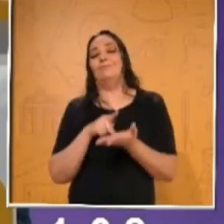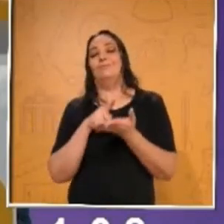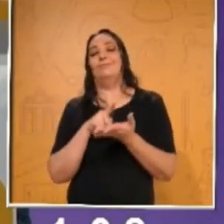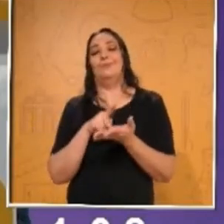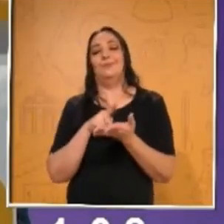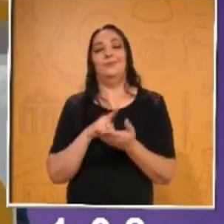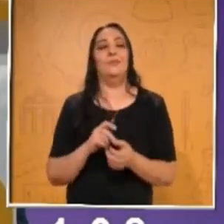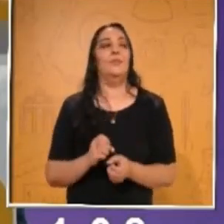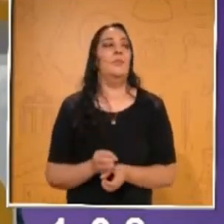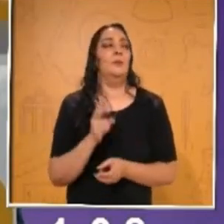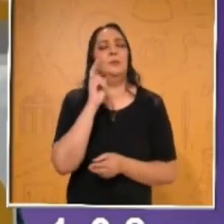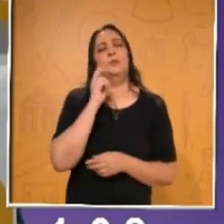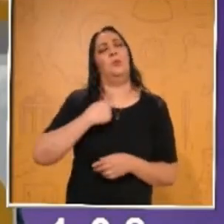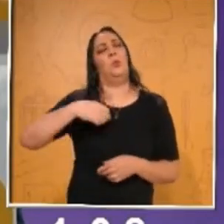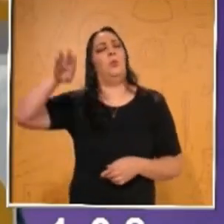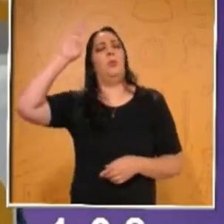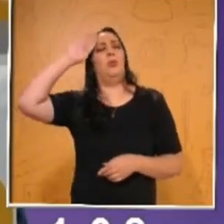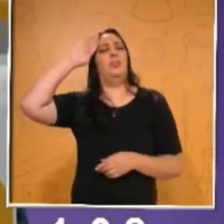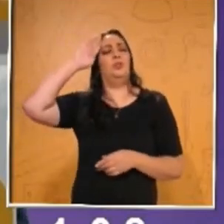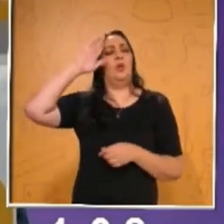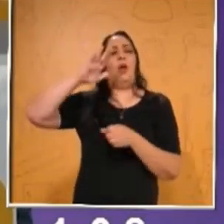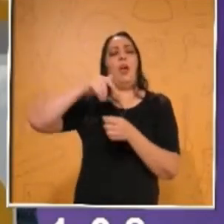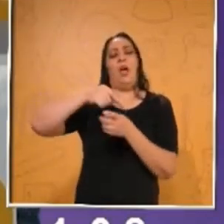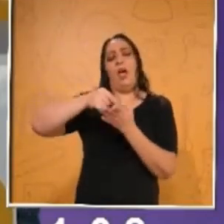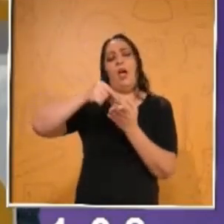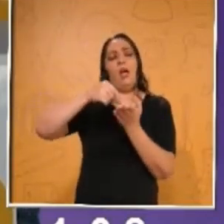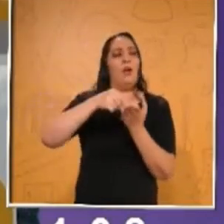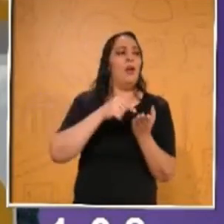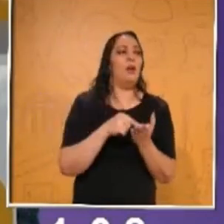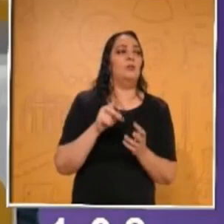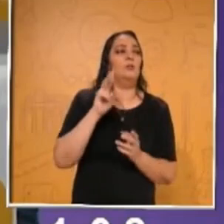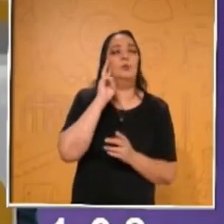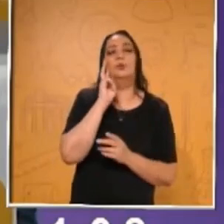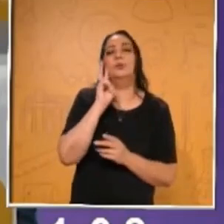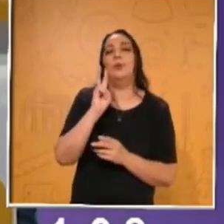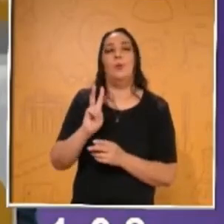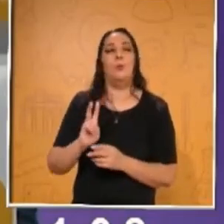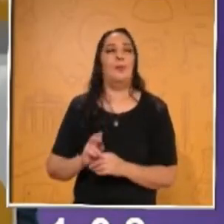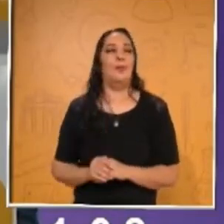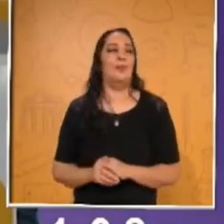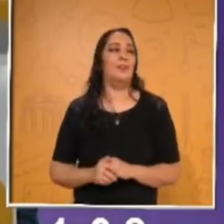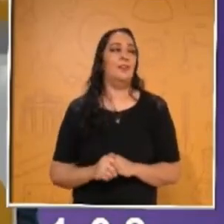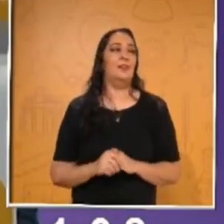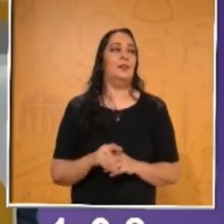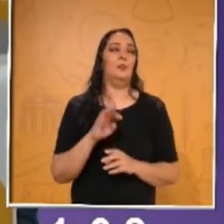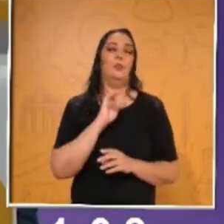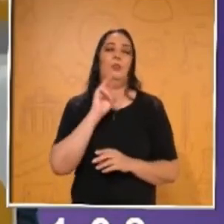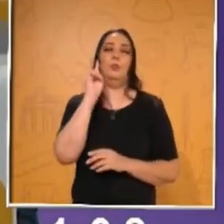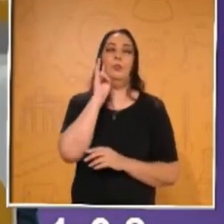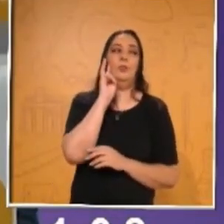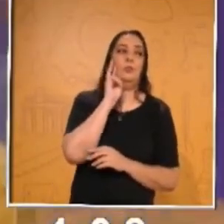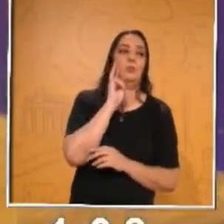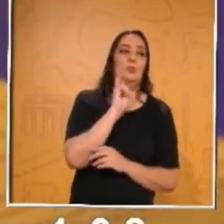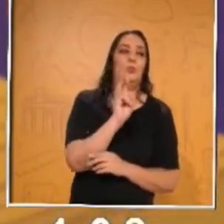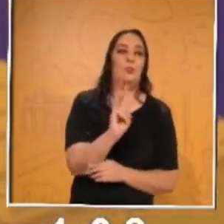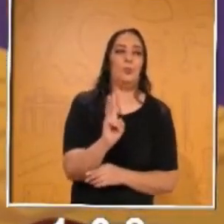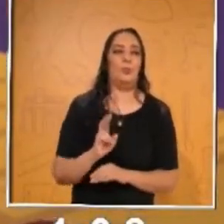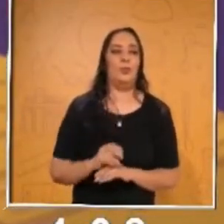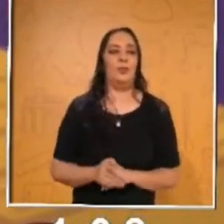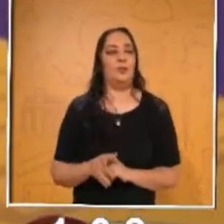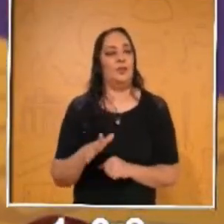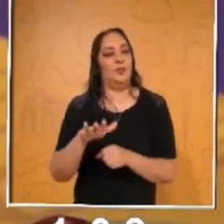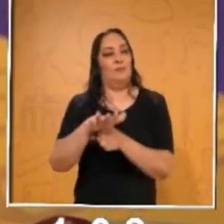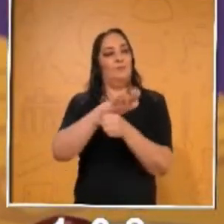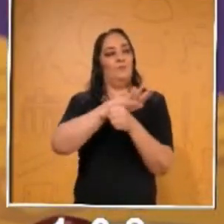concentración. Yo creo que el arroz, miren cómo está el arroz. Ahí no sé si lo podríamos observar. El arroz que está totalmente